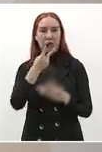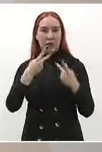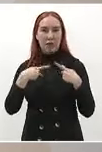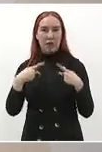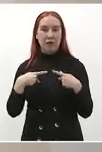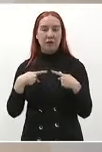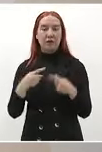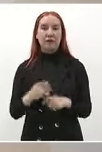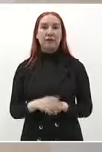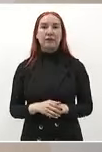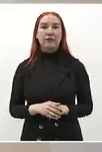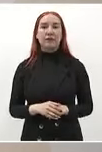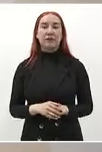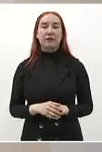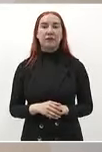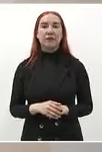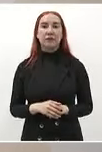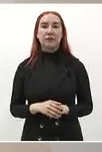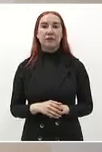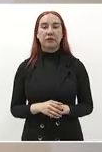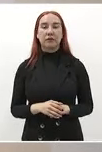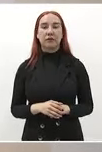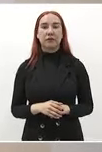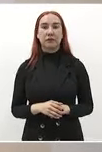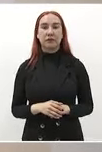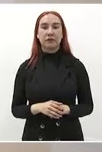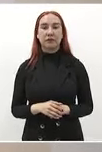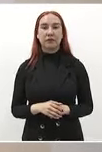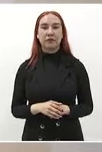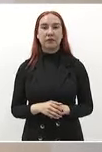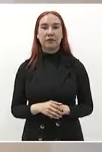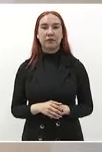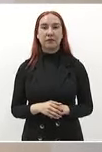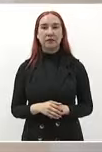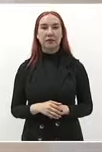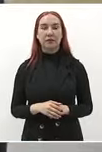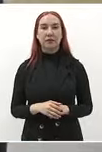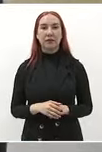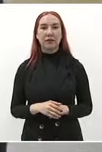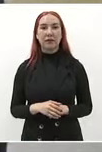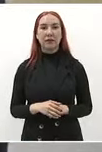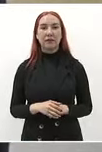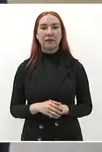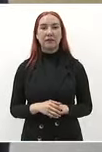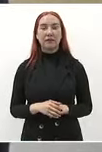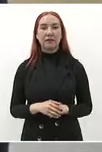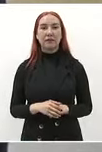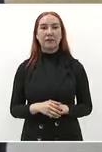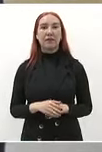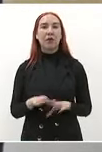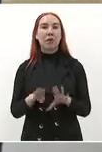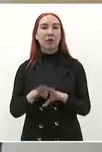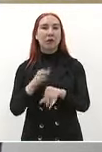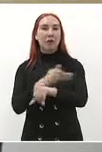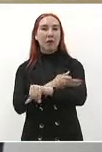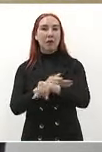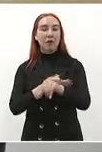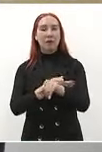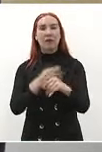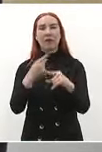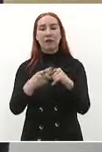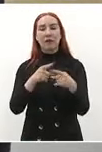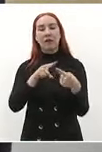que eran famosos familiares Enrique